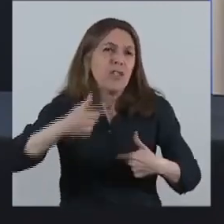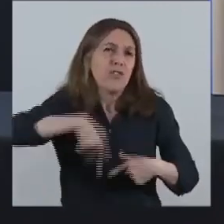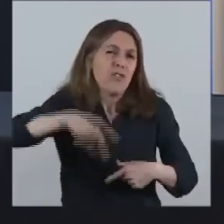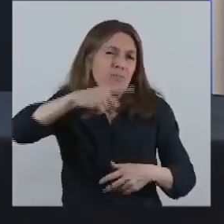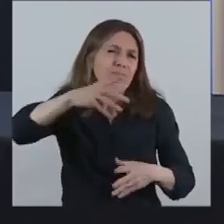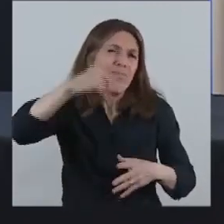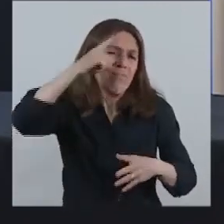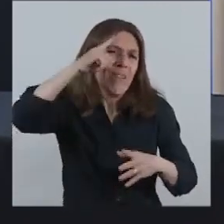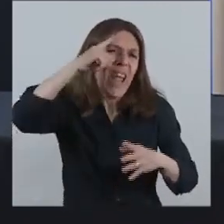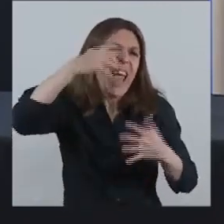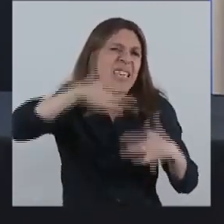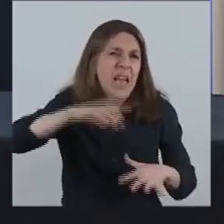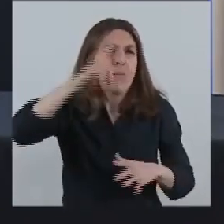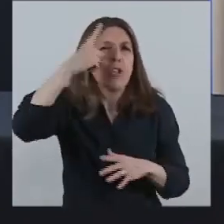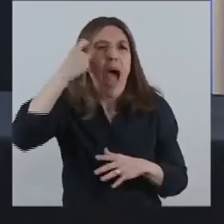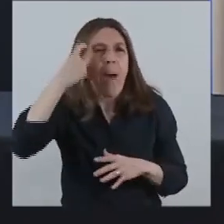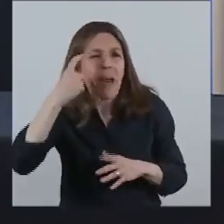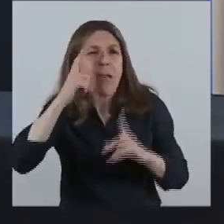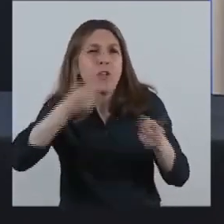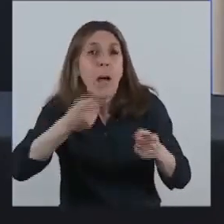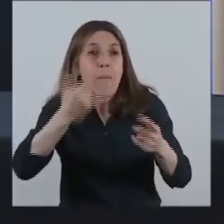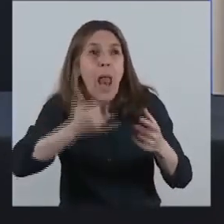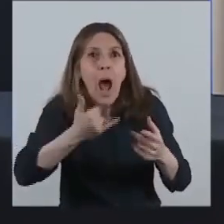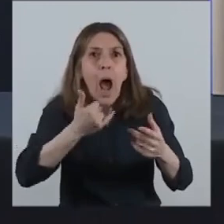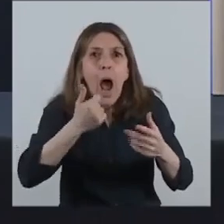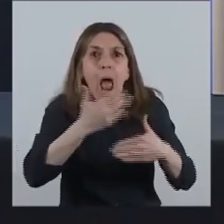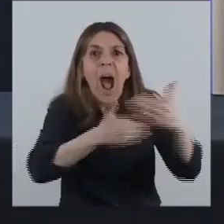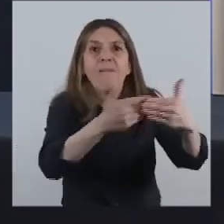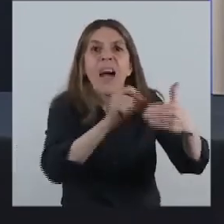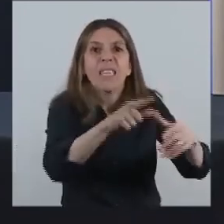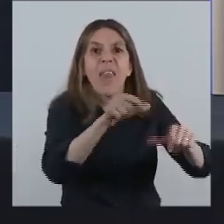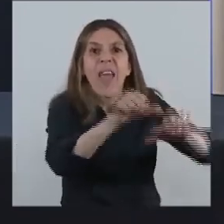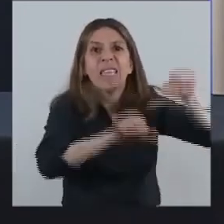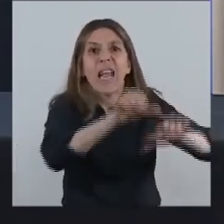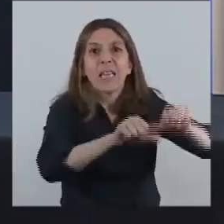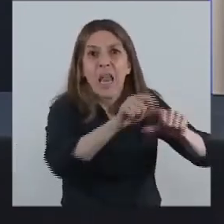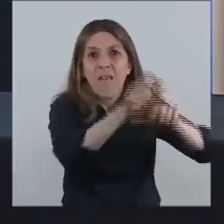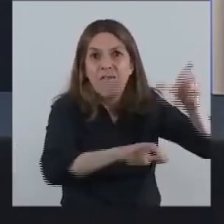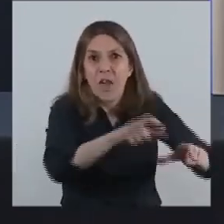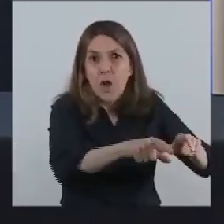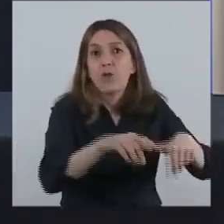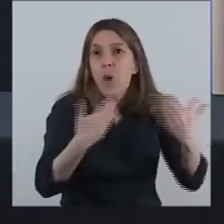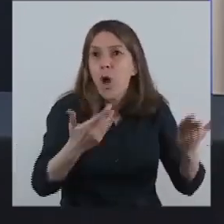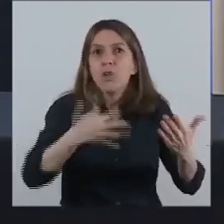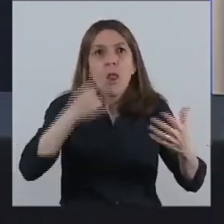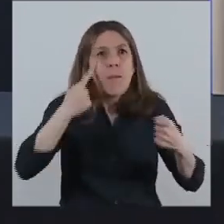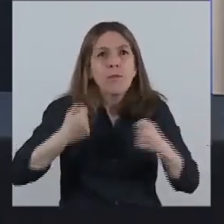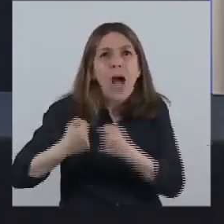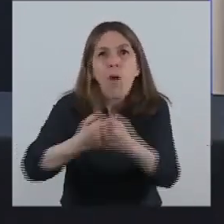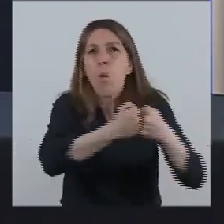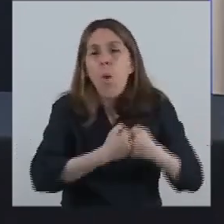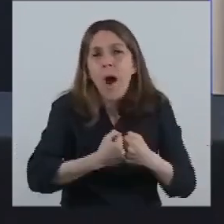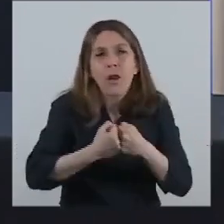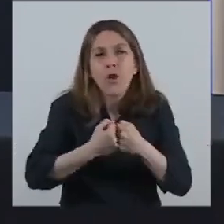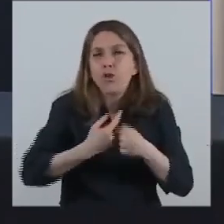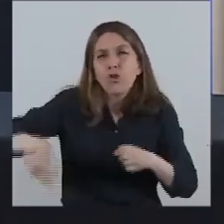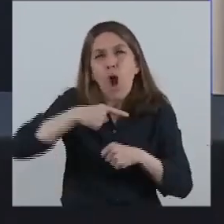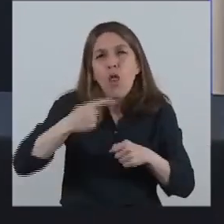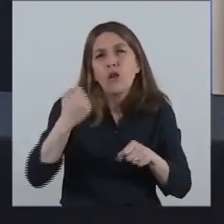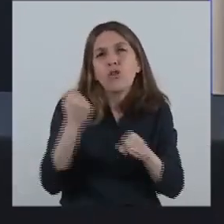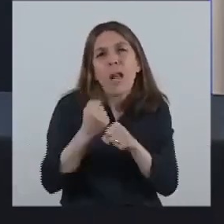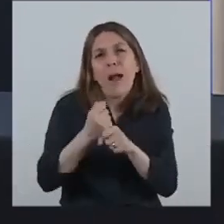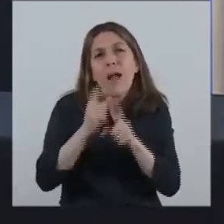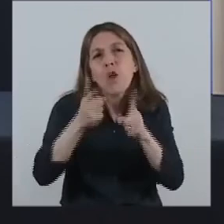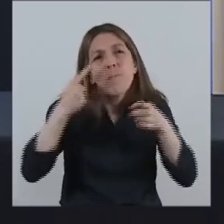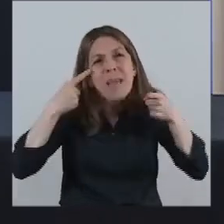sociedad que genera conocimiento. Todo esto son políticas que requieren de consensos, que requiere que vayamos todos en la misma dirección avanzando